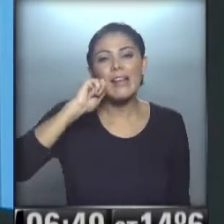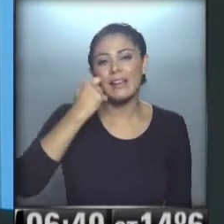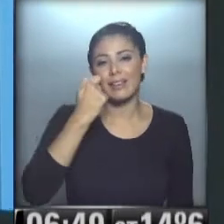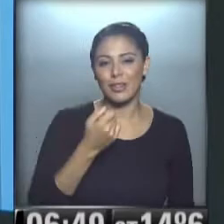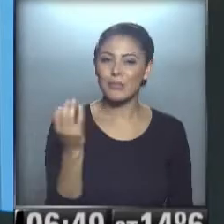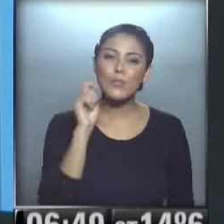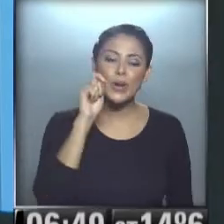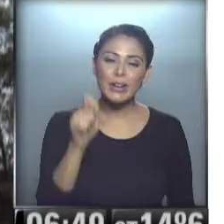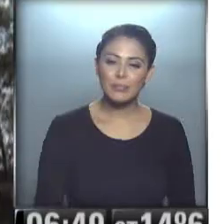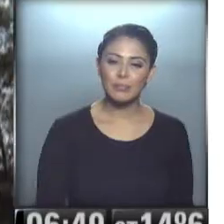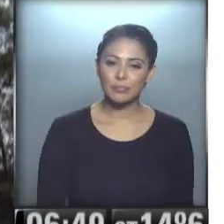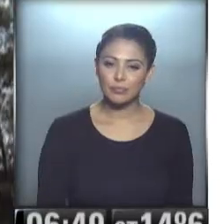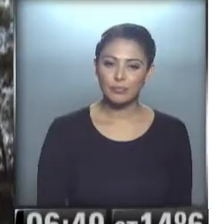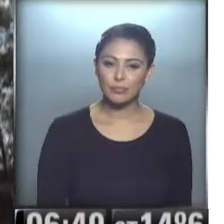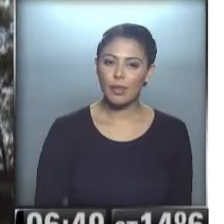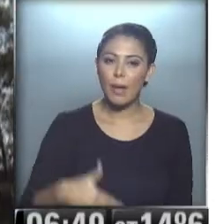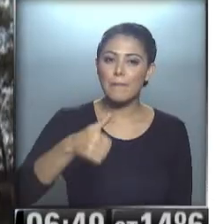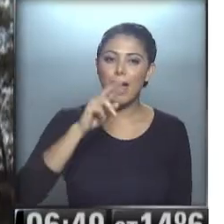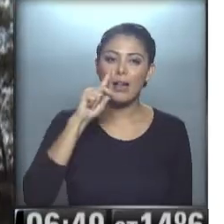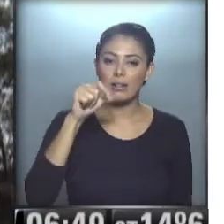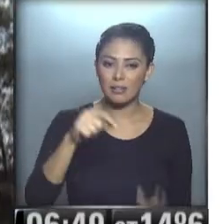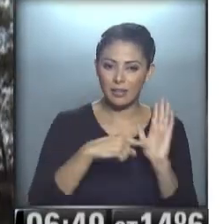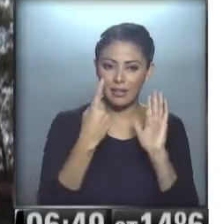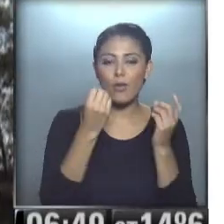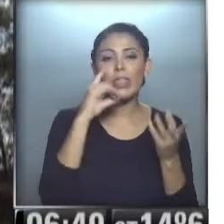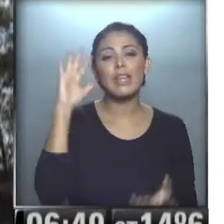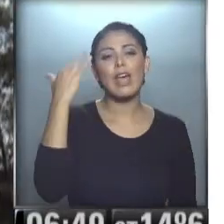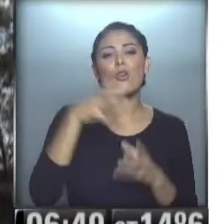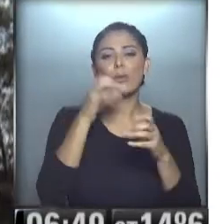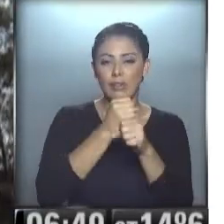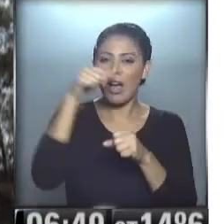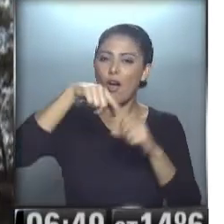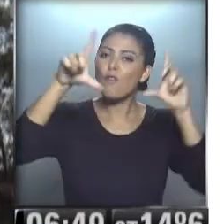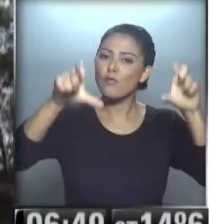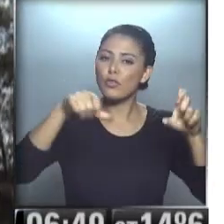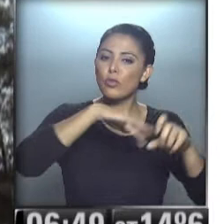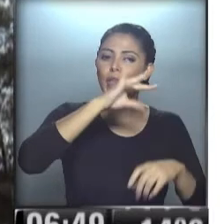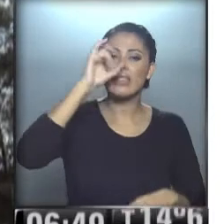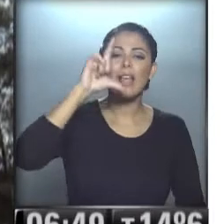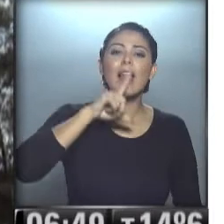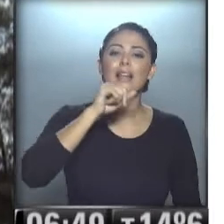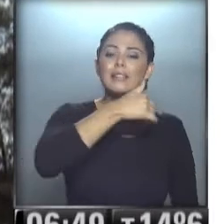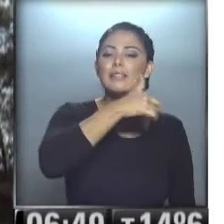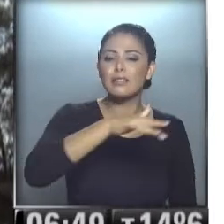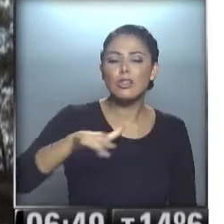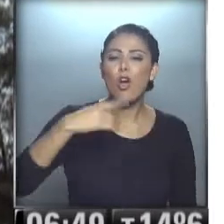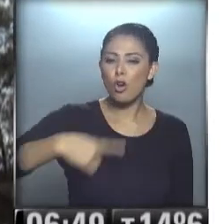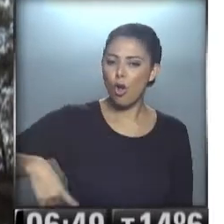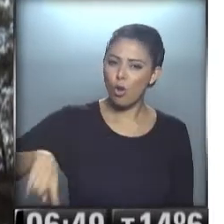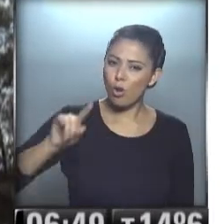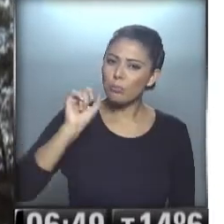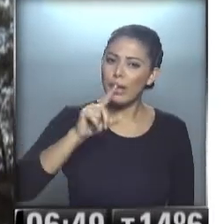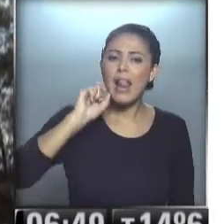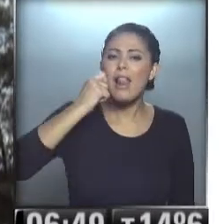muy lindo... ...María Laura Baño, hola, buen día Nadia y equipo... ...cá les mando una foto del Delta, mirá... ...está viendo sus colores... ...y va a ser un